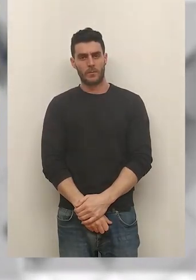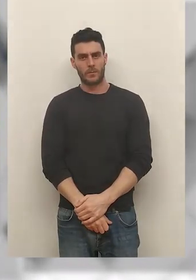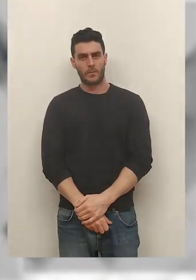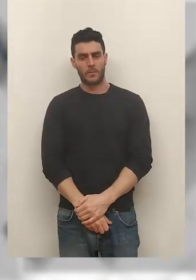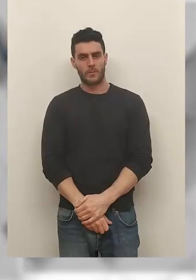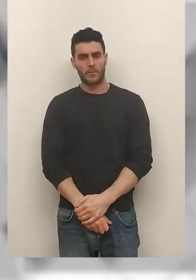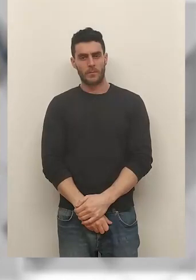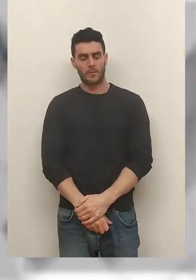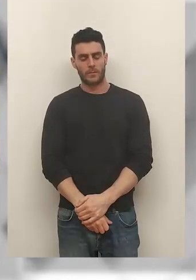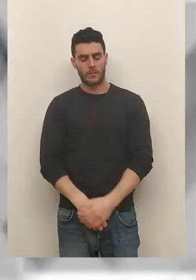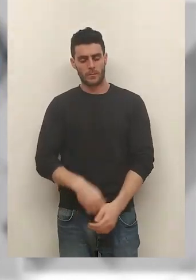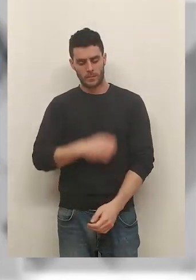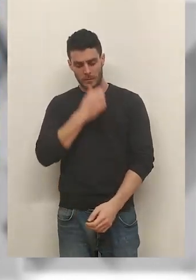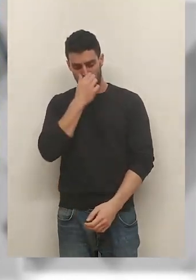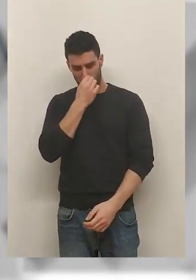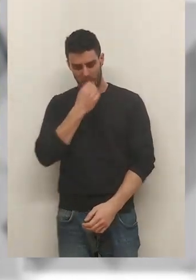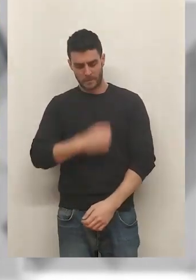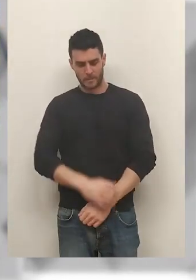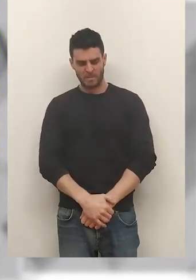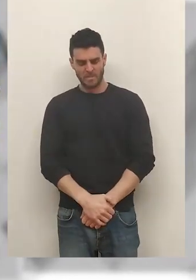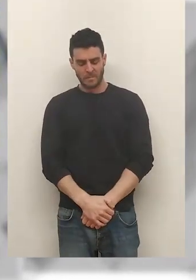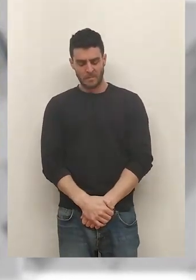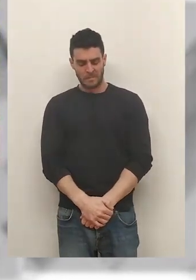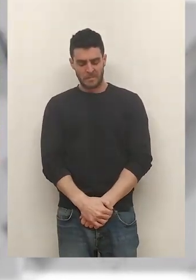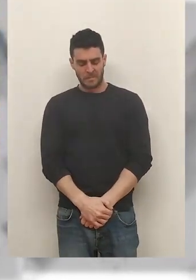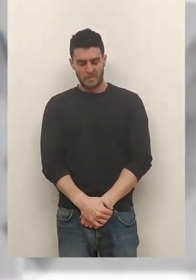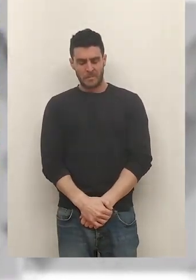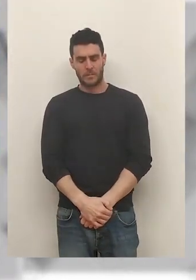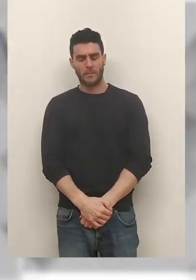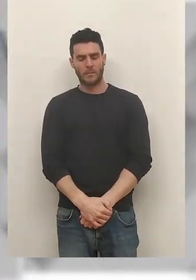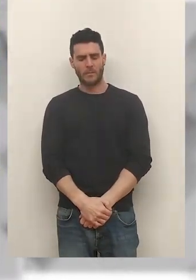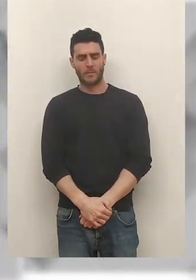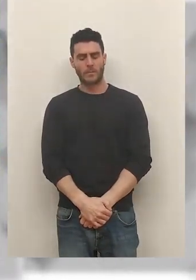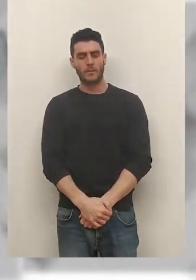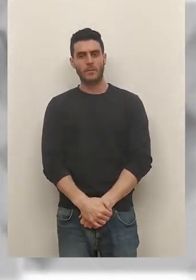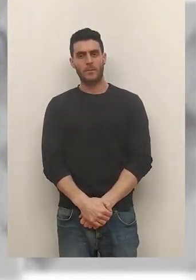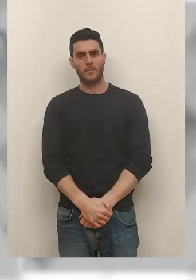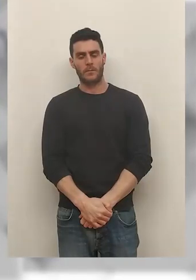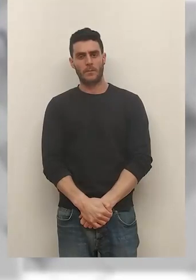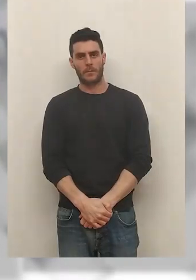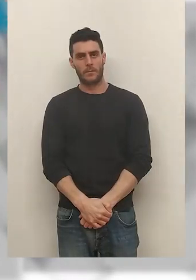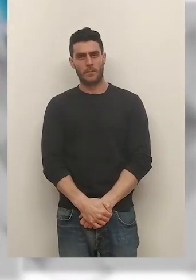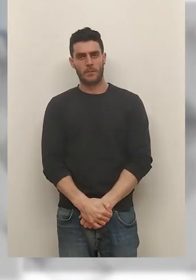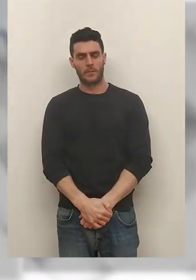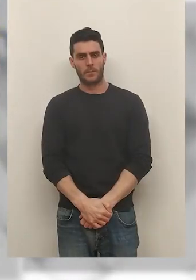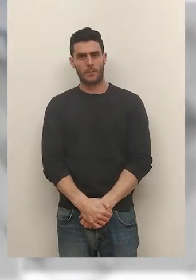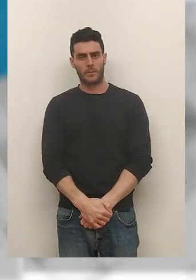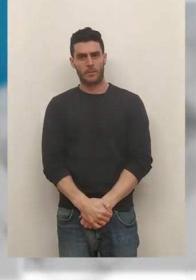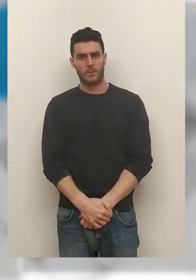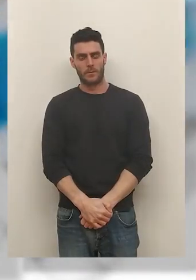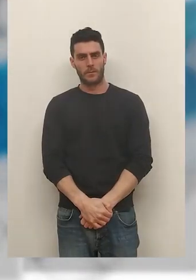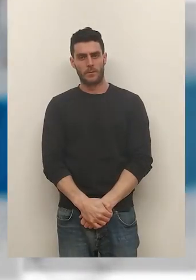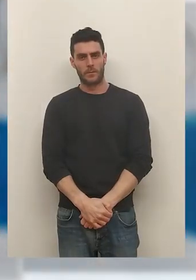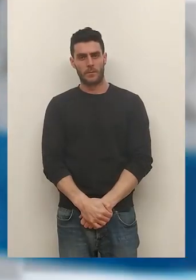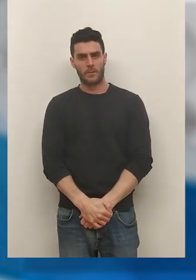El cambio climático lo ha cambiado todo y los riesgos son más y más imprevistos, como las lluvias, las heladas o el pedrisco. Por eso necesitas